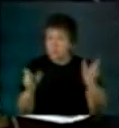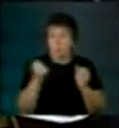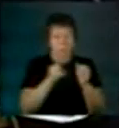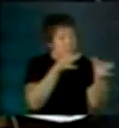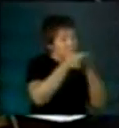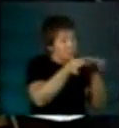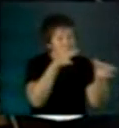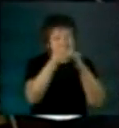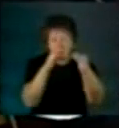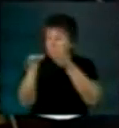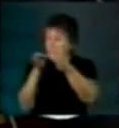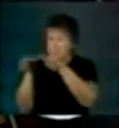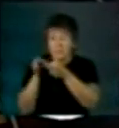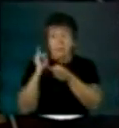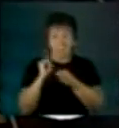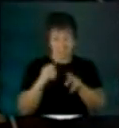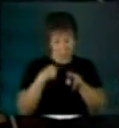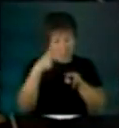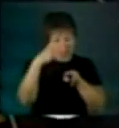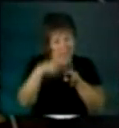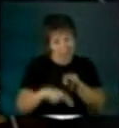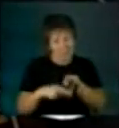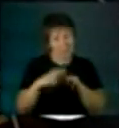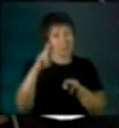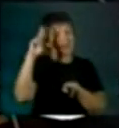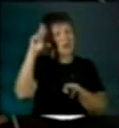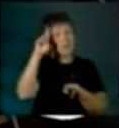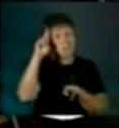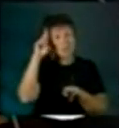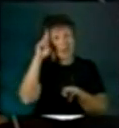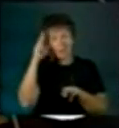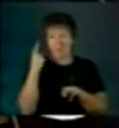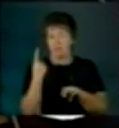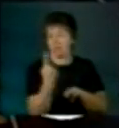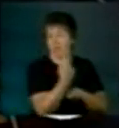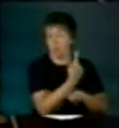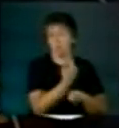los límites de nuestras respectivas utopías.